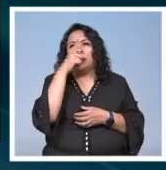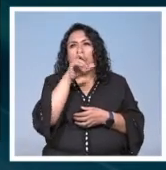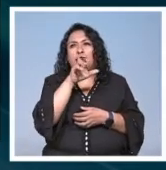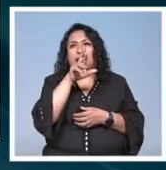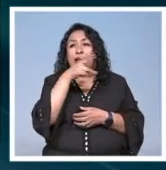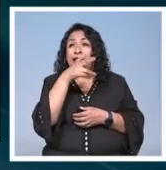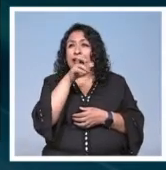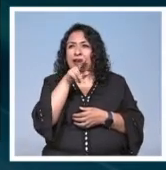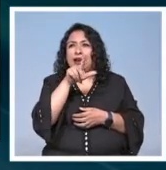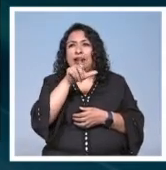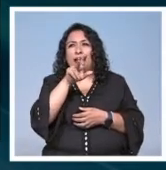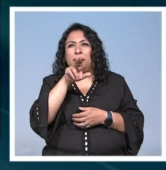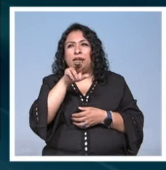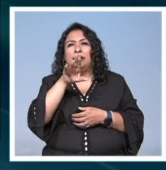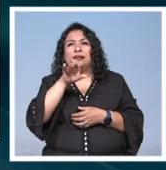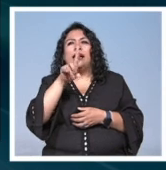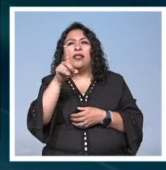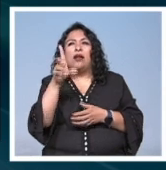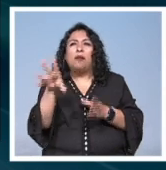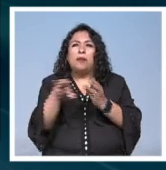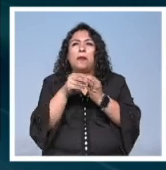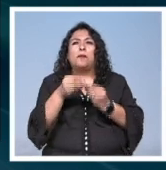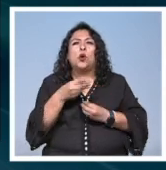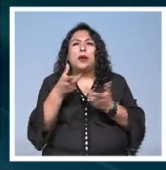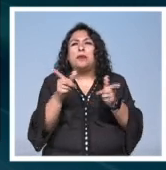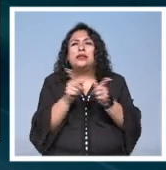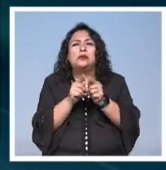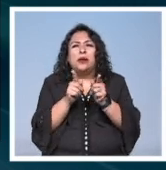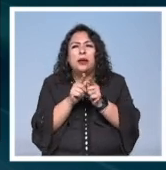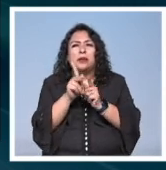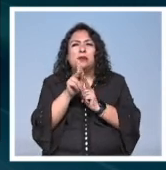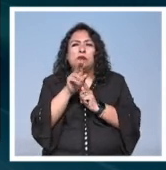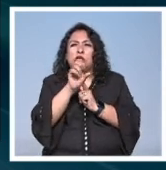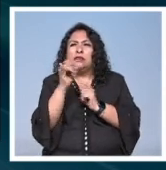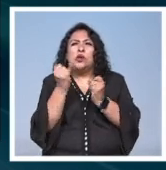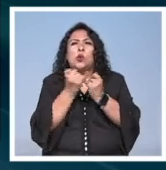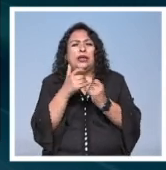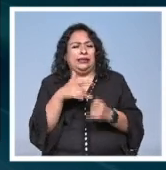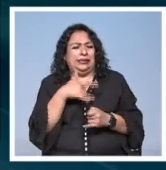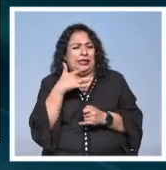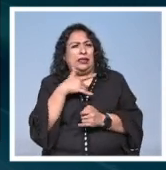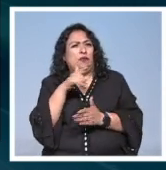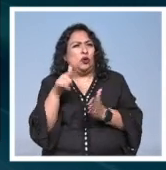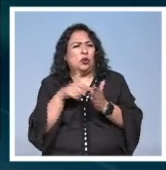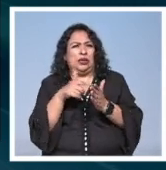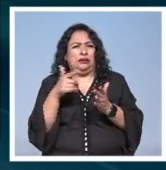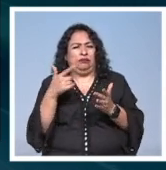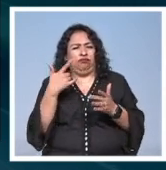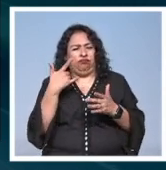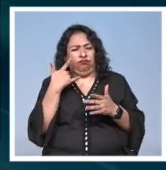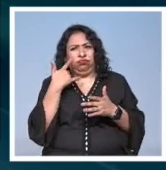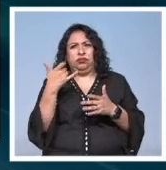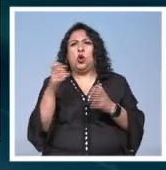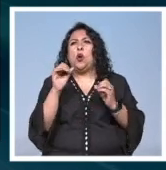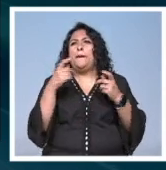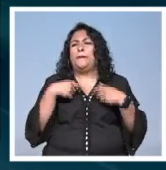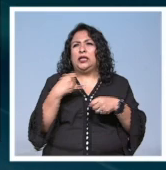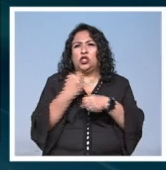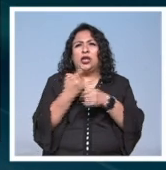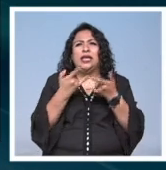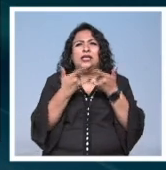recopilación de poemas y textos breves en prosa que lo mismo nos llevan a sitios inesperados que a personajes